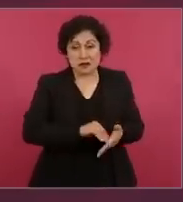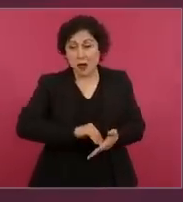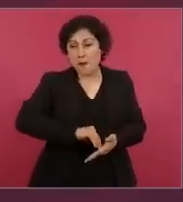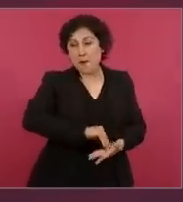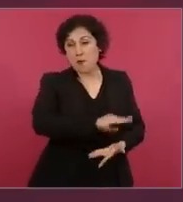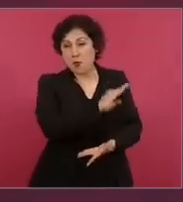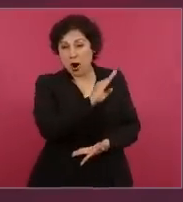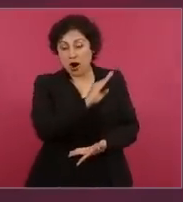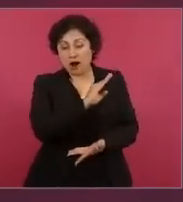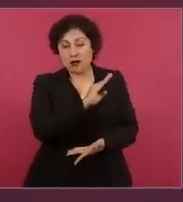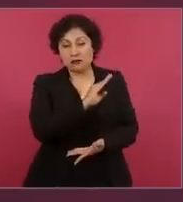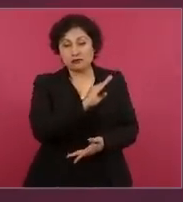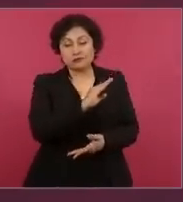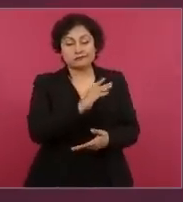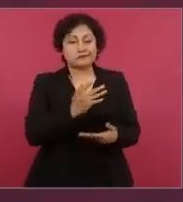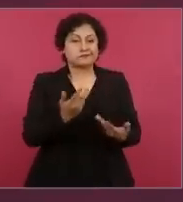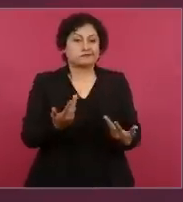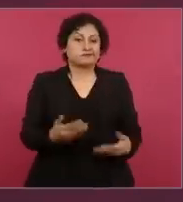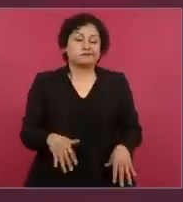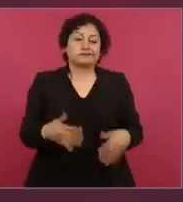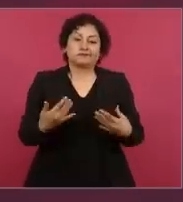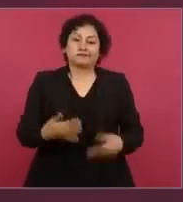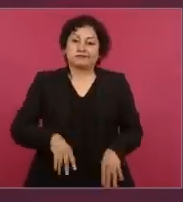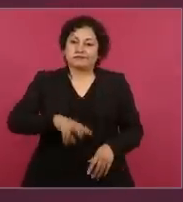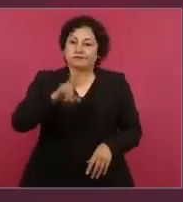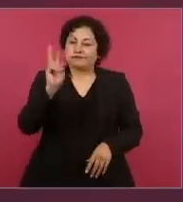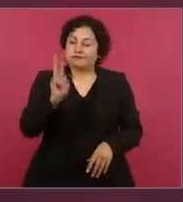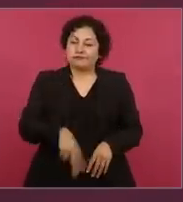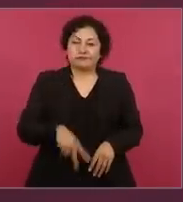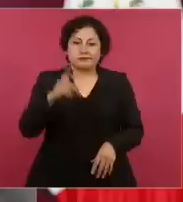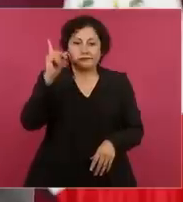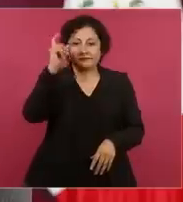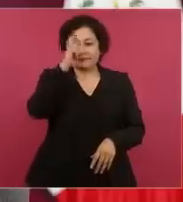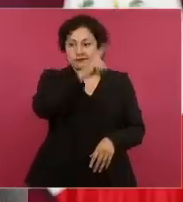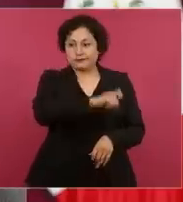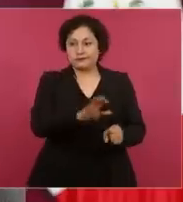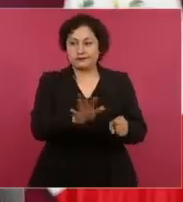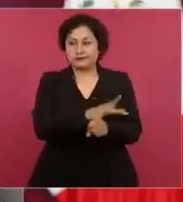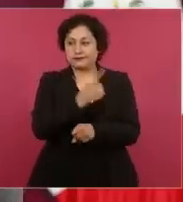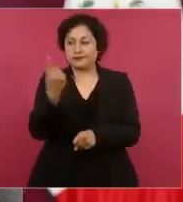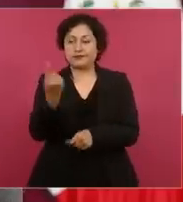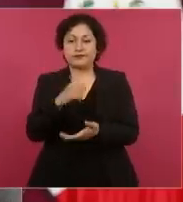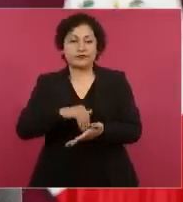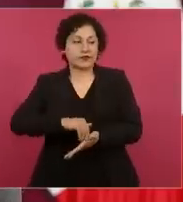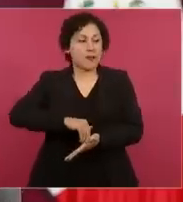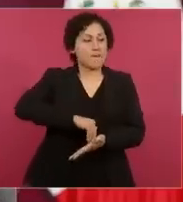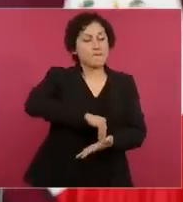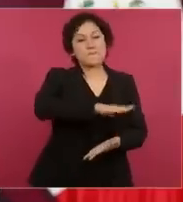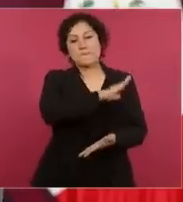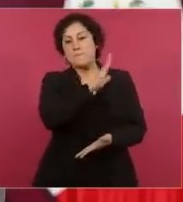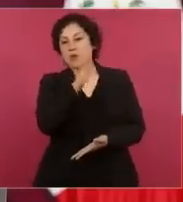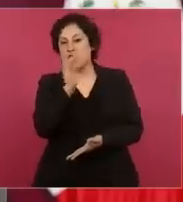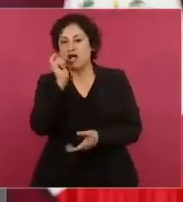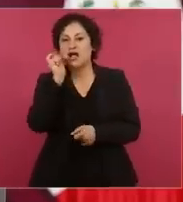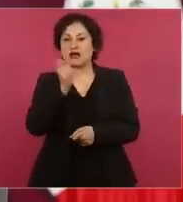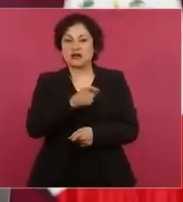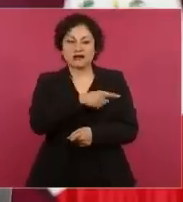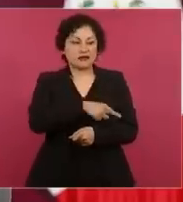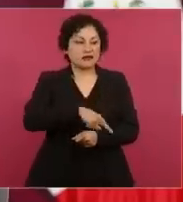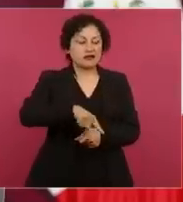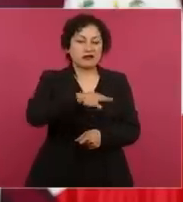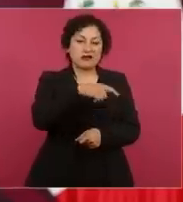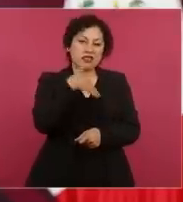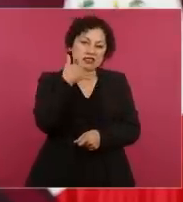rémora, todos esos vicios, hacer a un lado todos esos